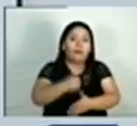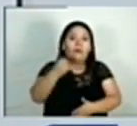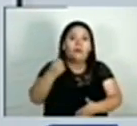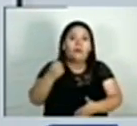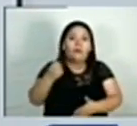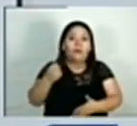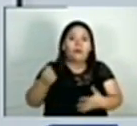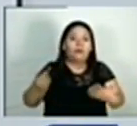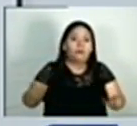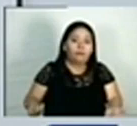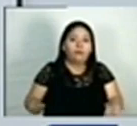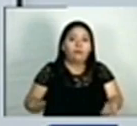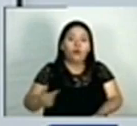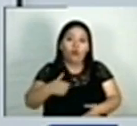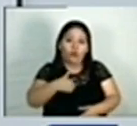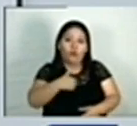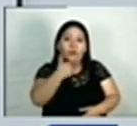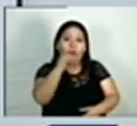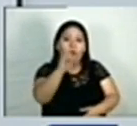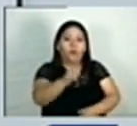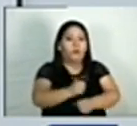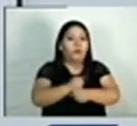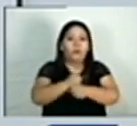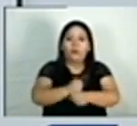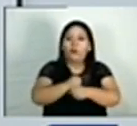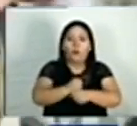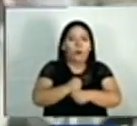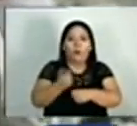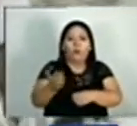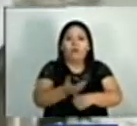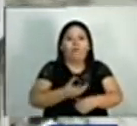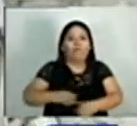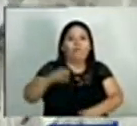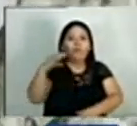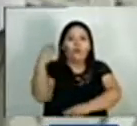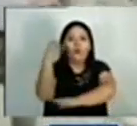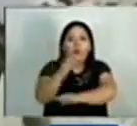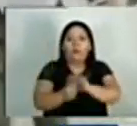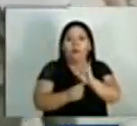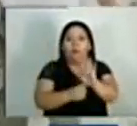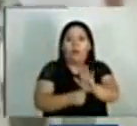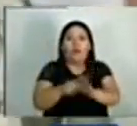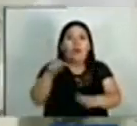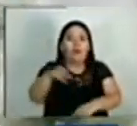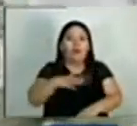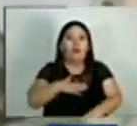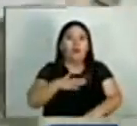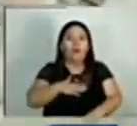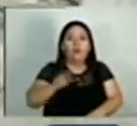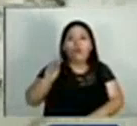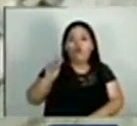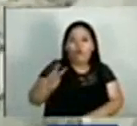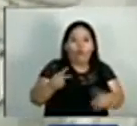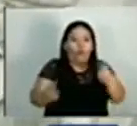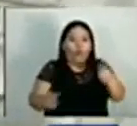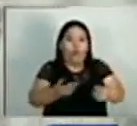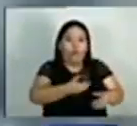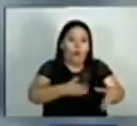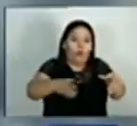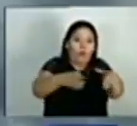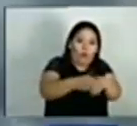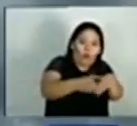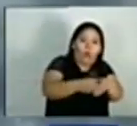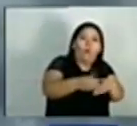estoy seguro que no representa al pueblo colombiano. Hasta el momento, la guerra tiene a dos involucrados, Israel y